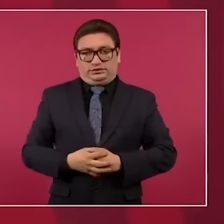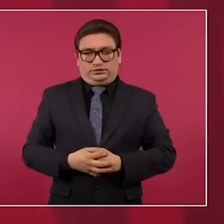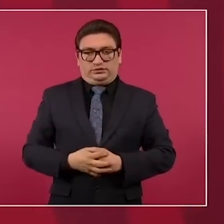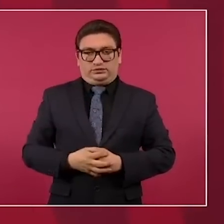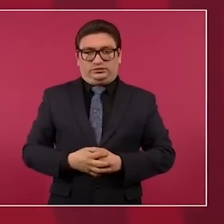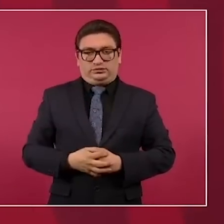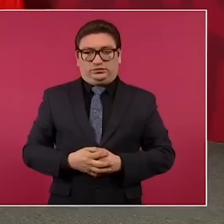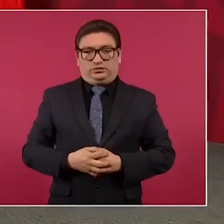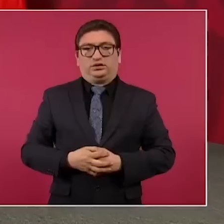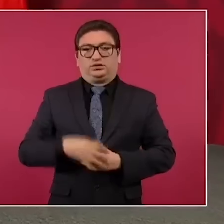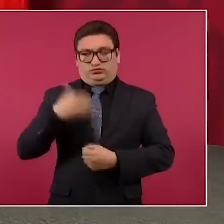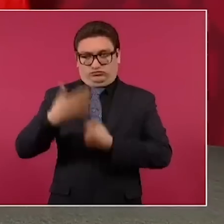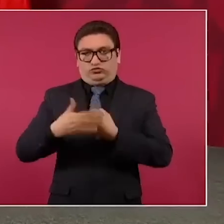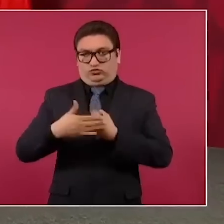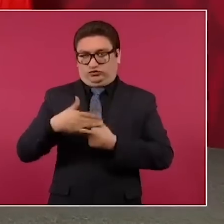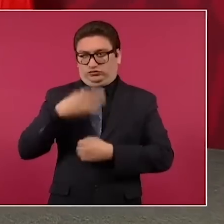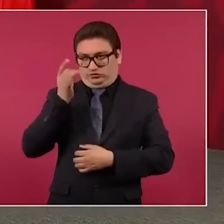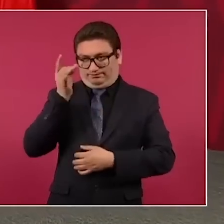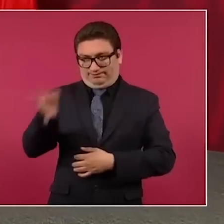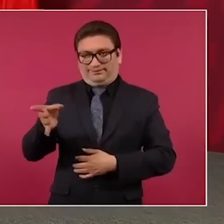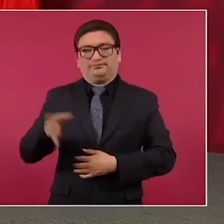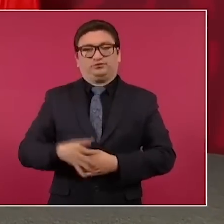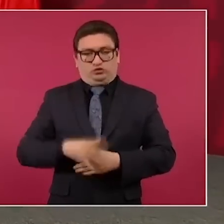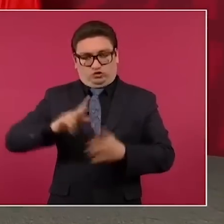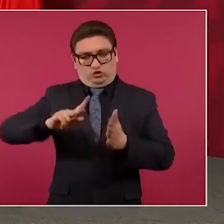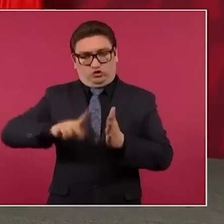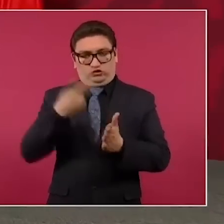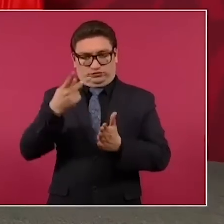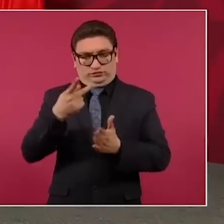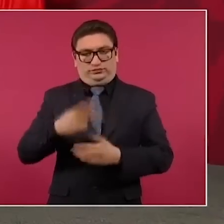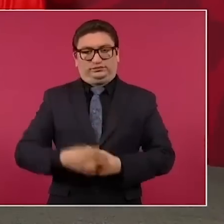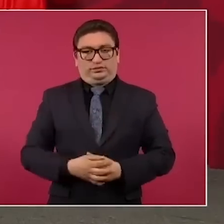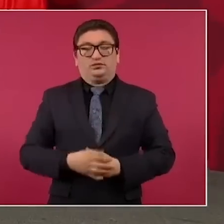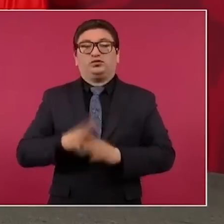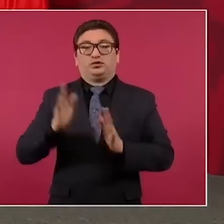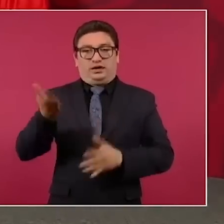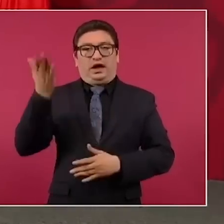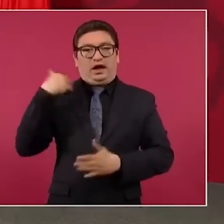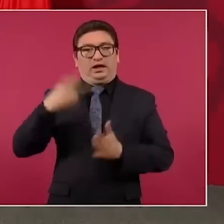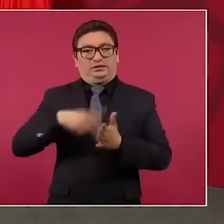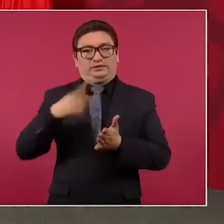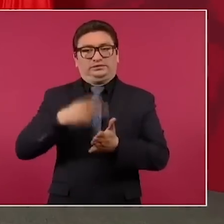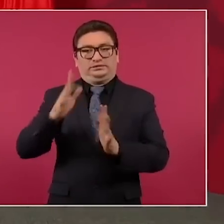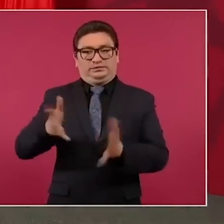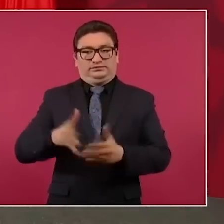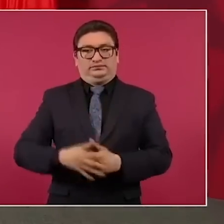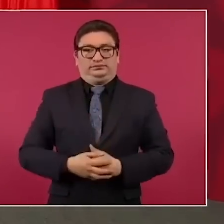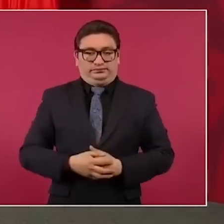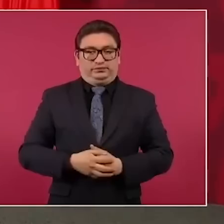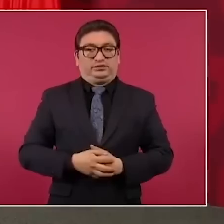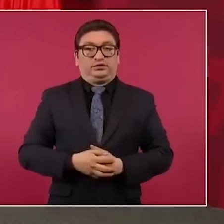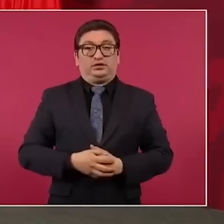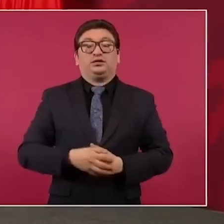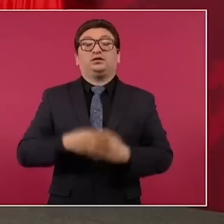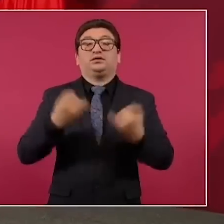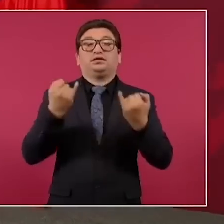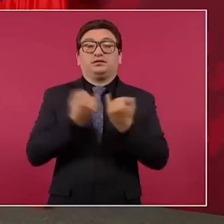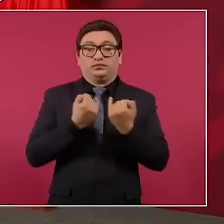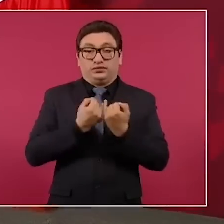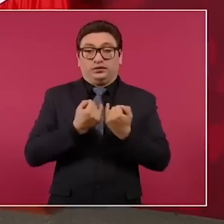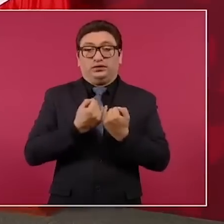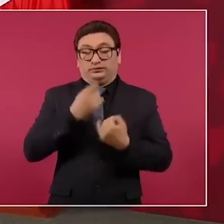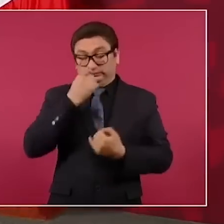le vamos a ganar de nuevo, porque ya le hemos ganado varias veces y aun cuando